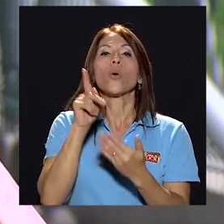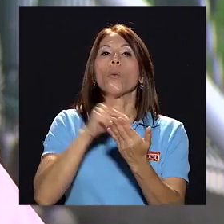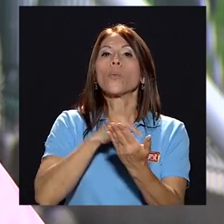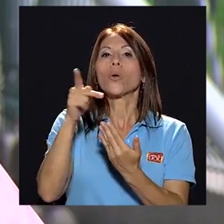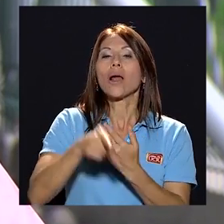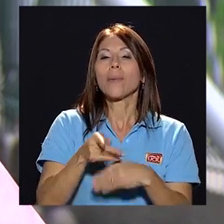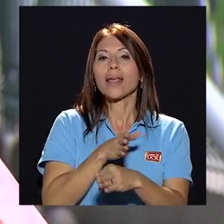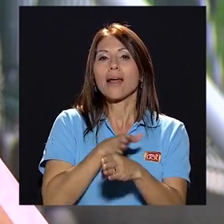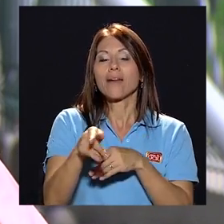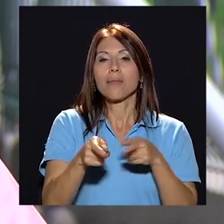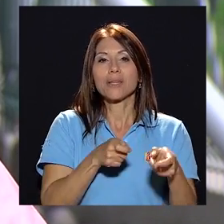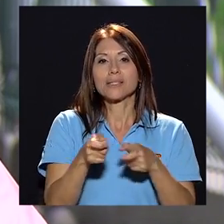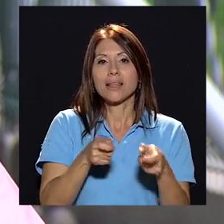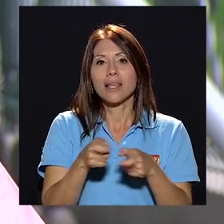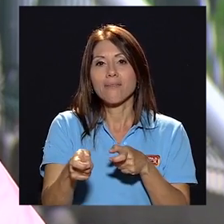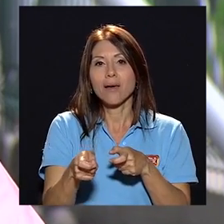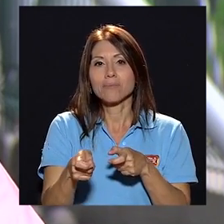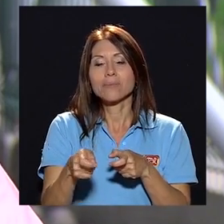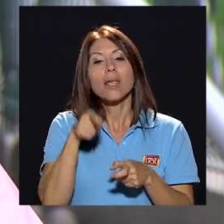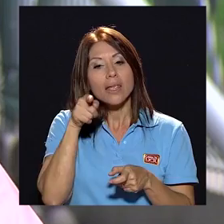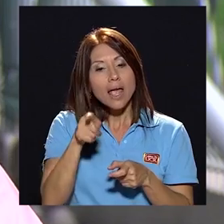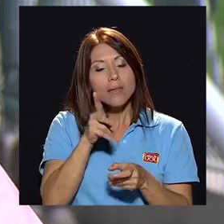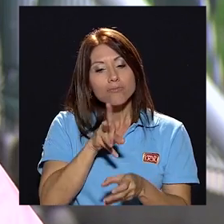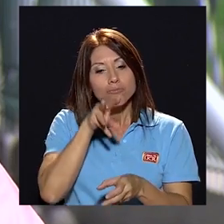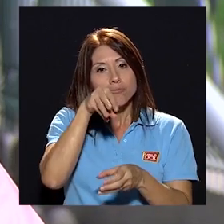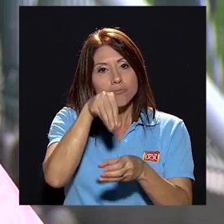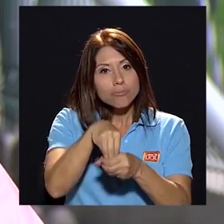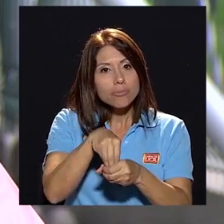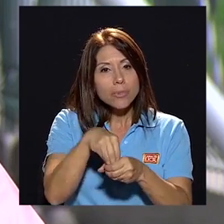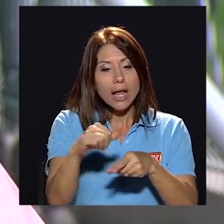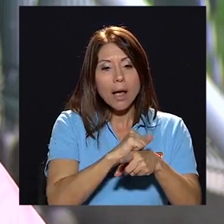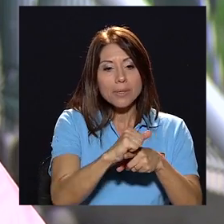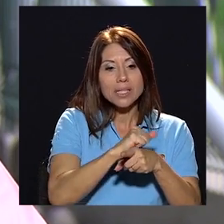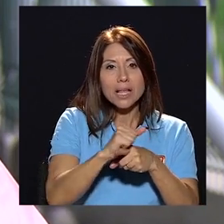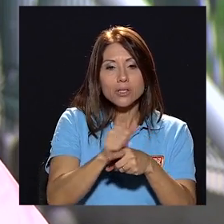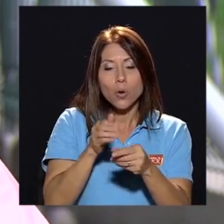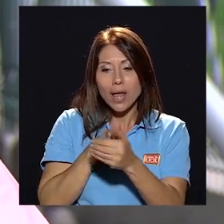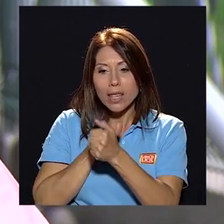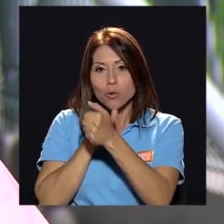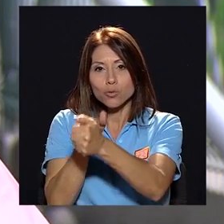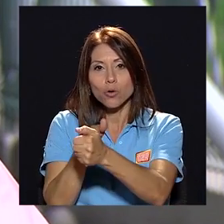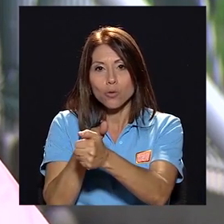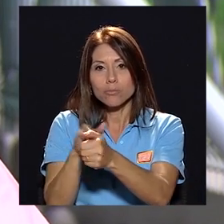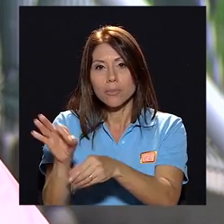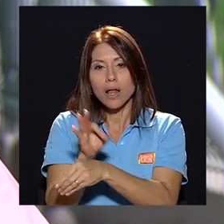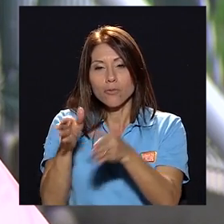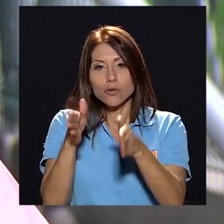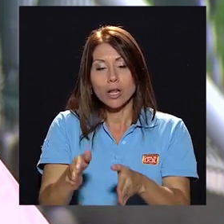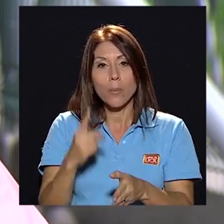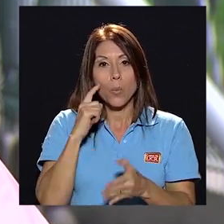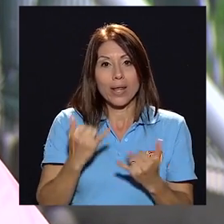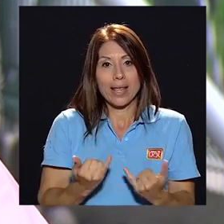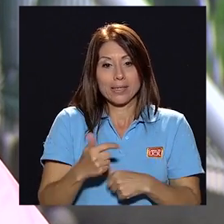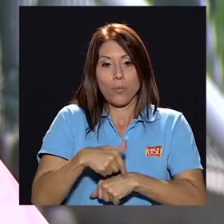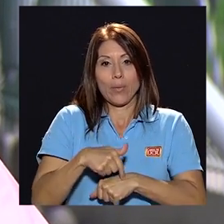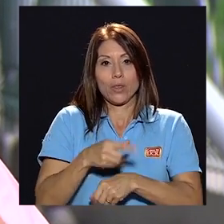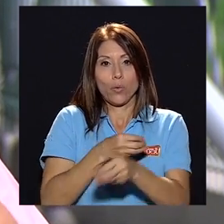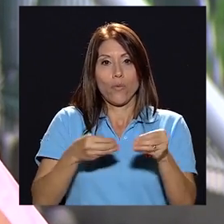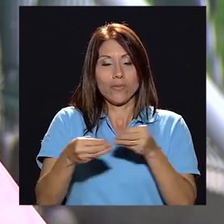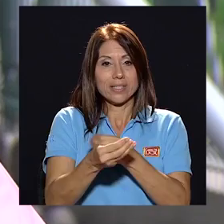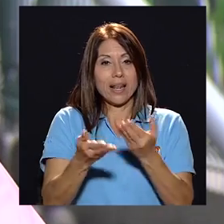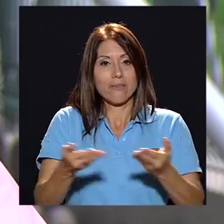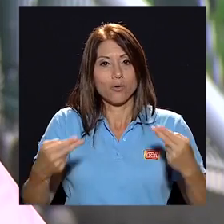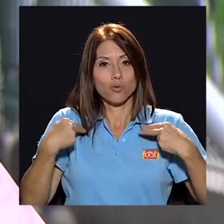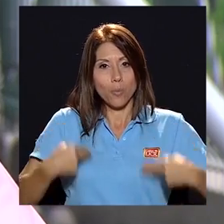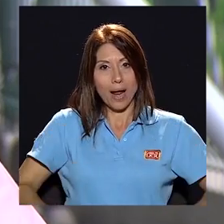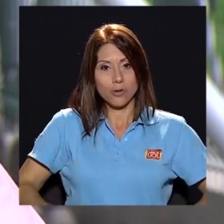programa de carrera administrativa que contemple un componente de capacitación e inducción a los funcionarios porque en este momento la oficina de recursos humanos